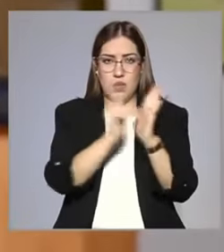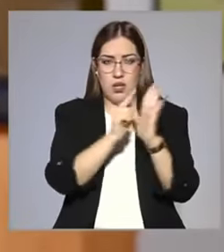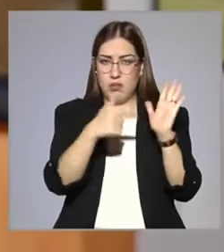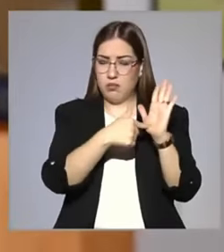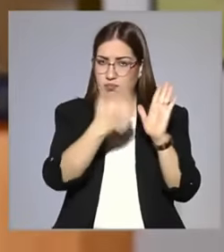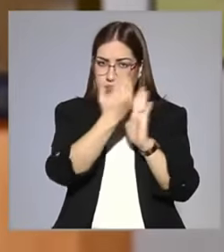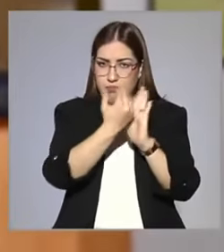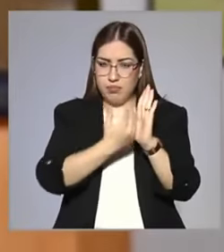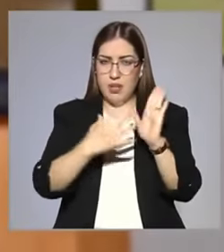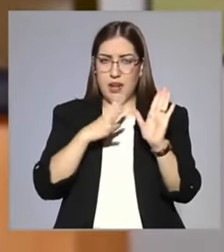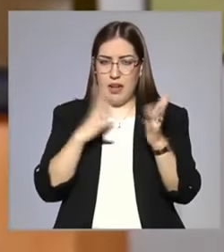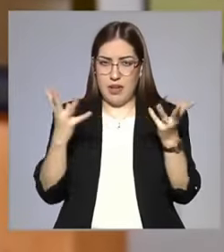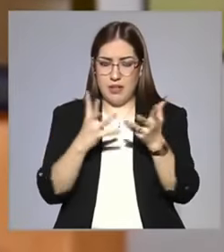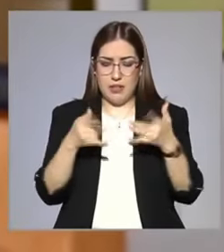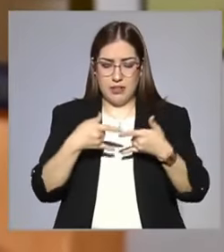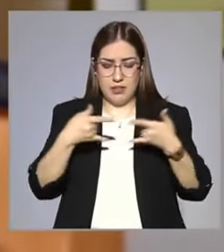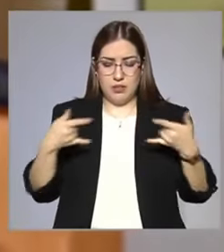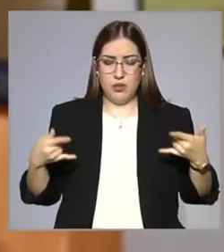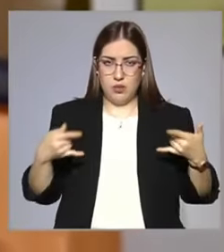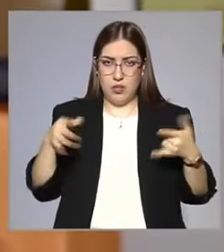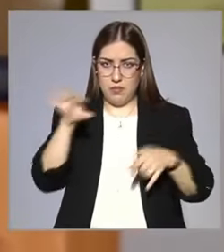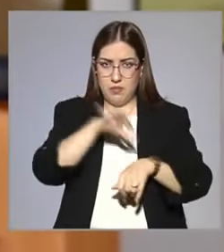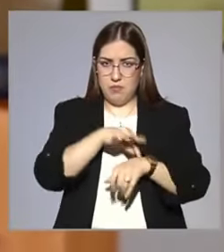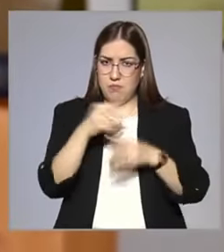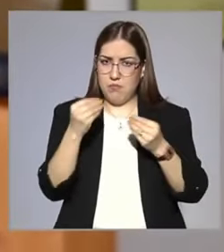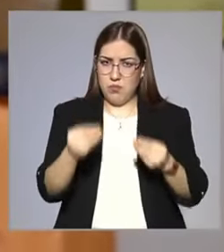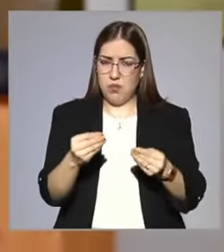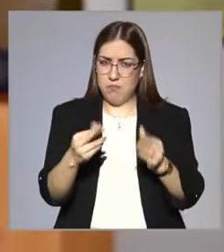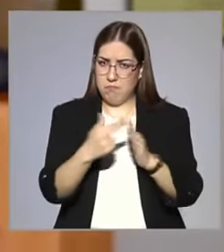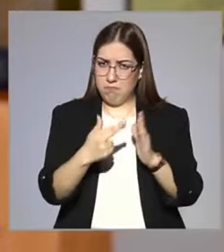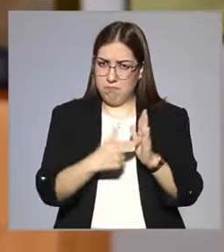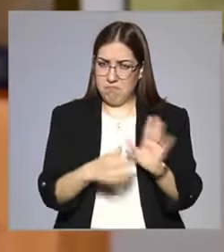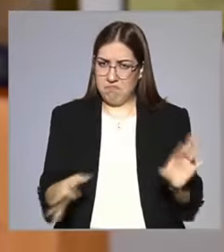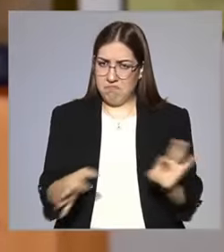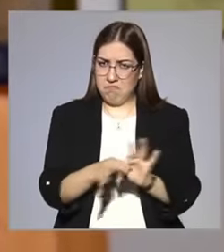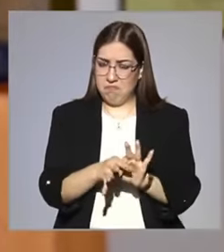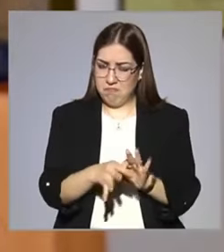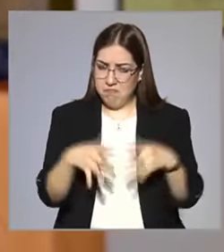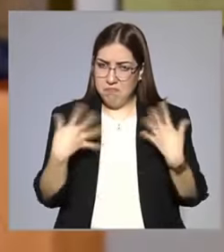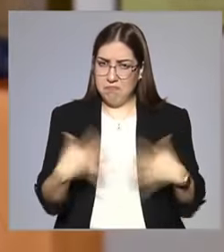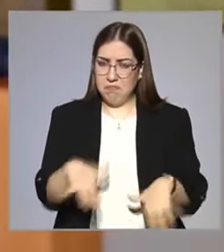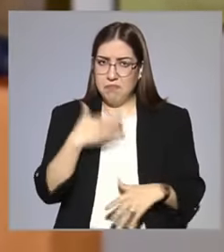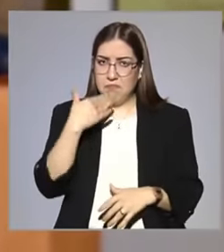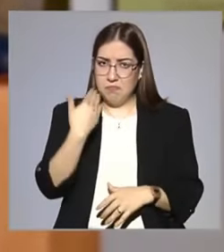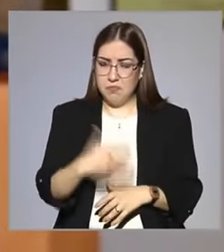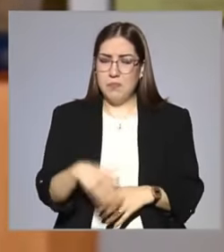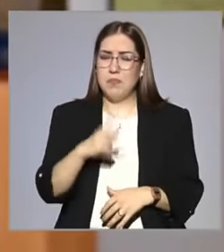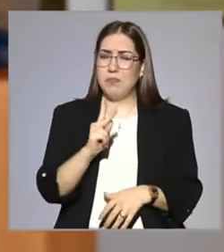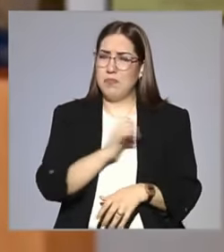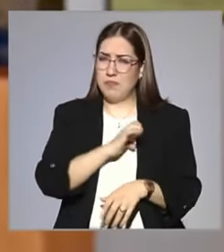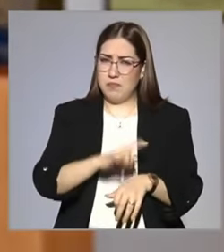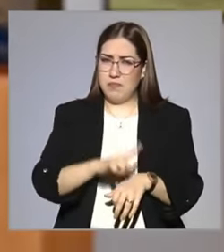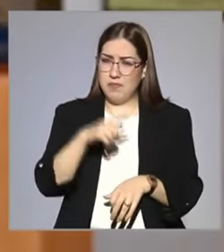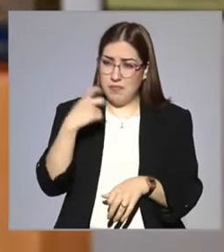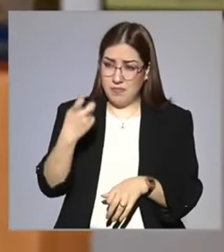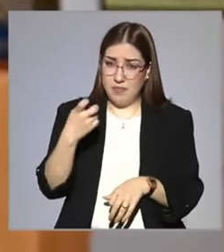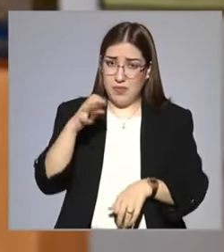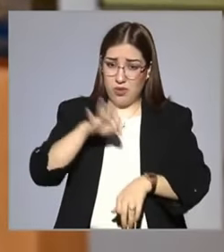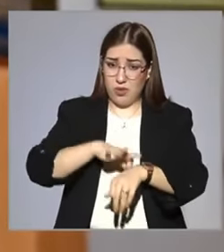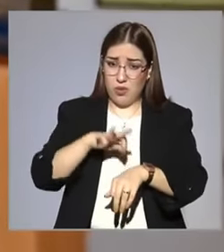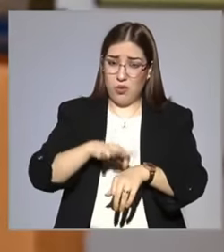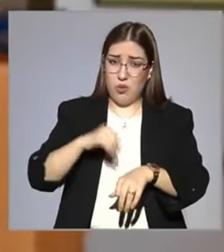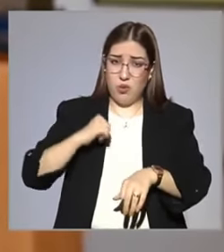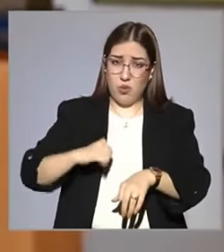hacemos una historia clínica muy rigurosa, apegándonos siempre a la normatividad. Pero muy particularmente la historia clínica del médico homeópata